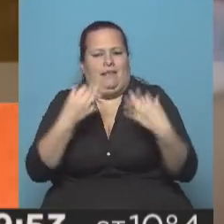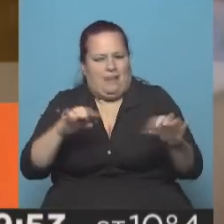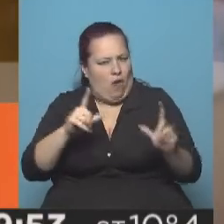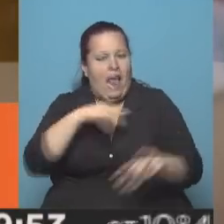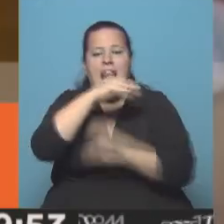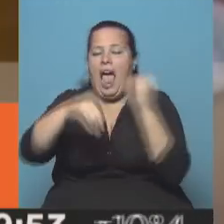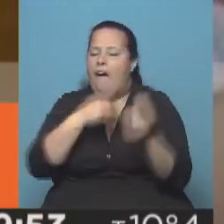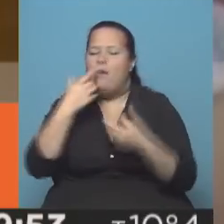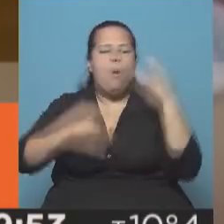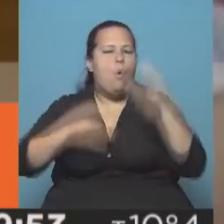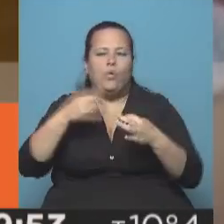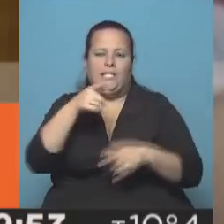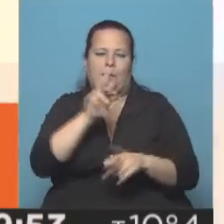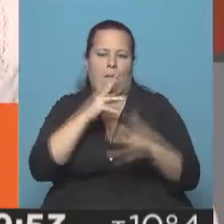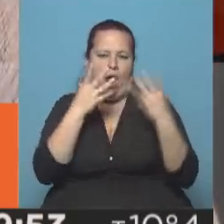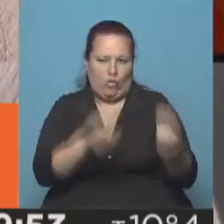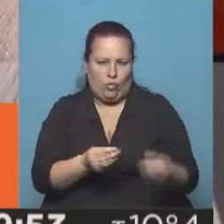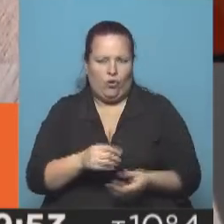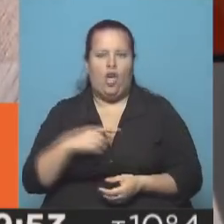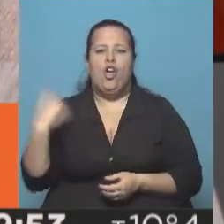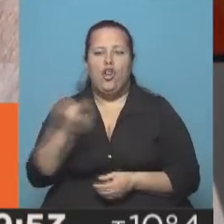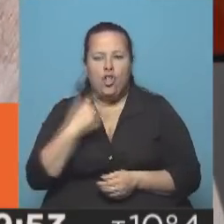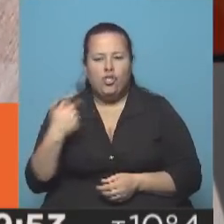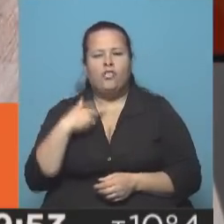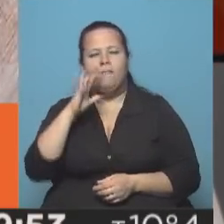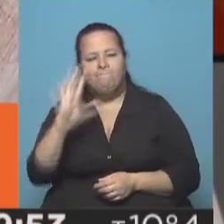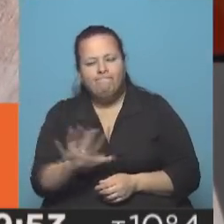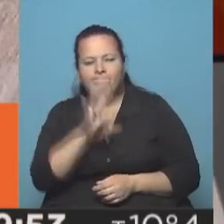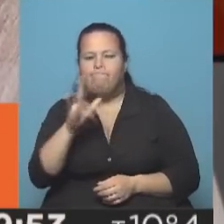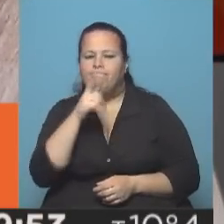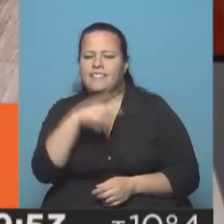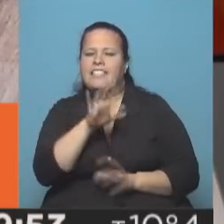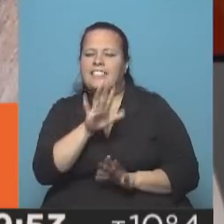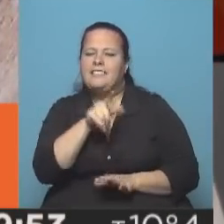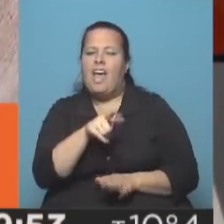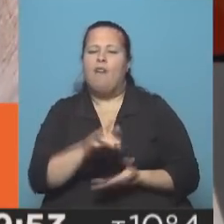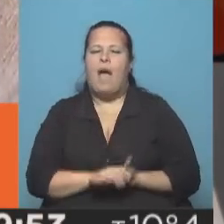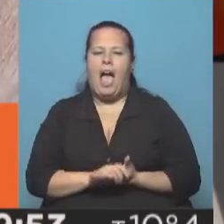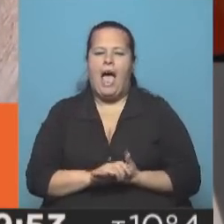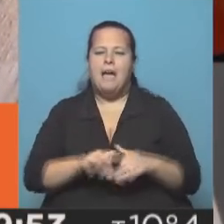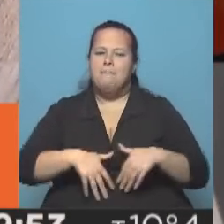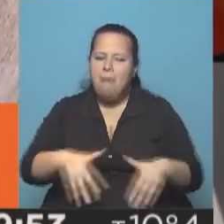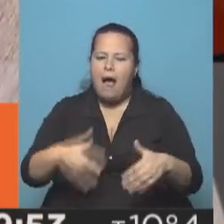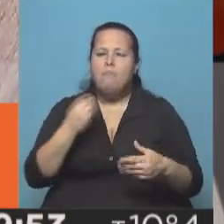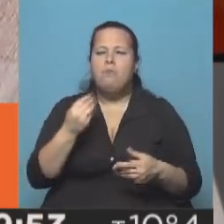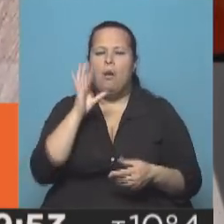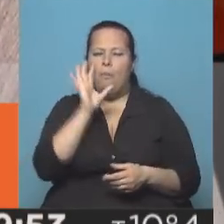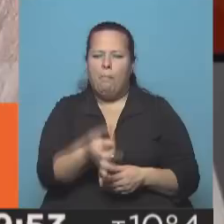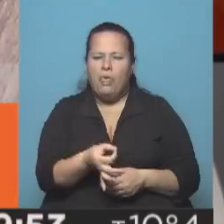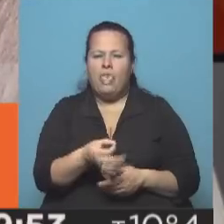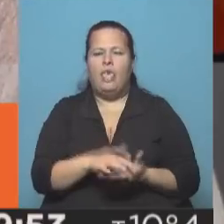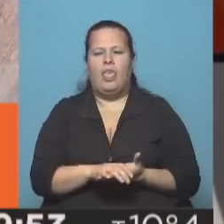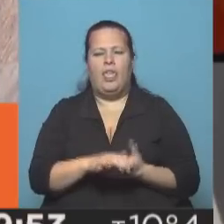familia pide justicia para la joven. Nosotros veníamos sospechando de que ella estaba embarazada porque la notábamos,